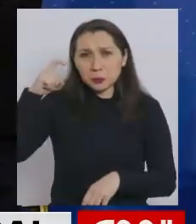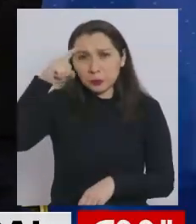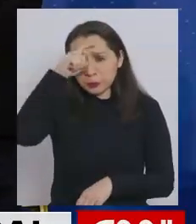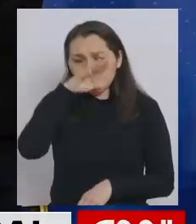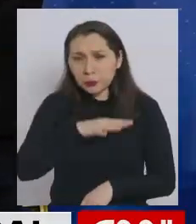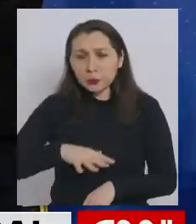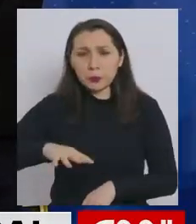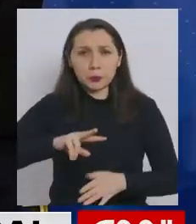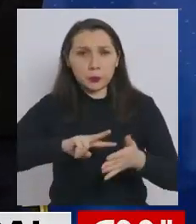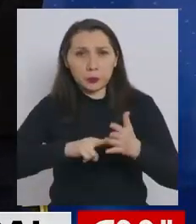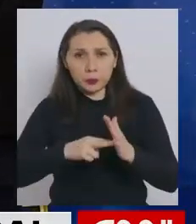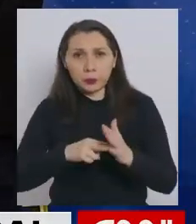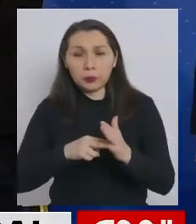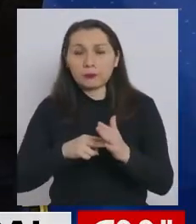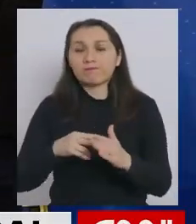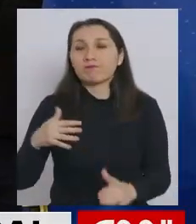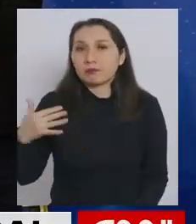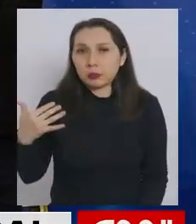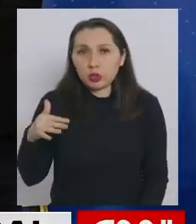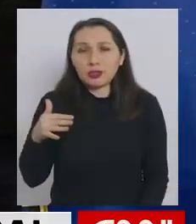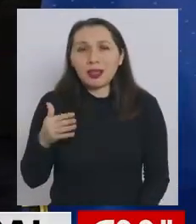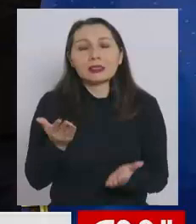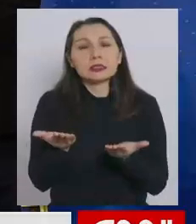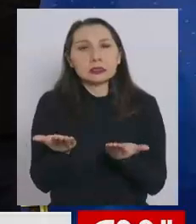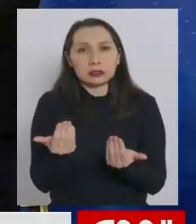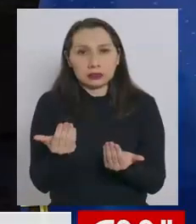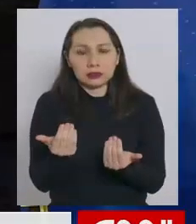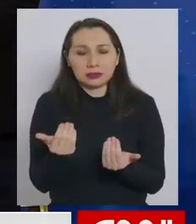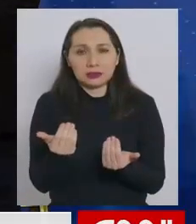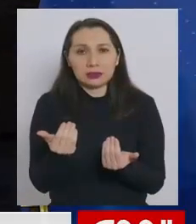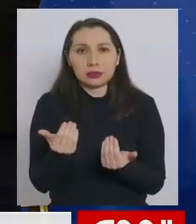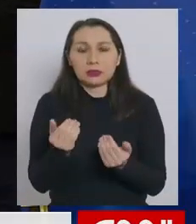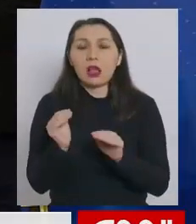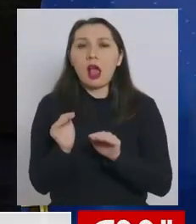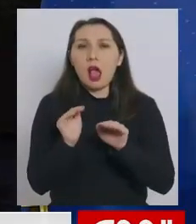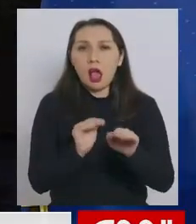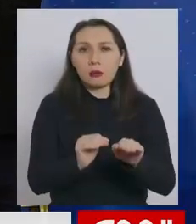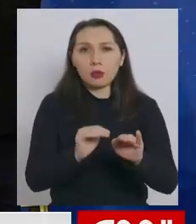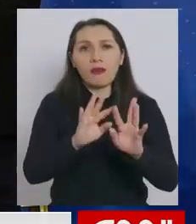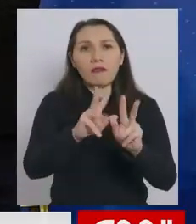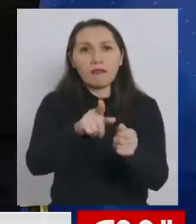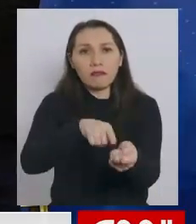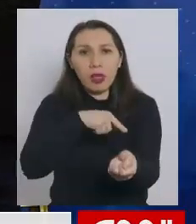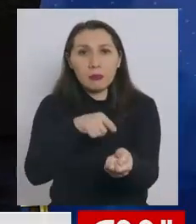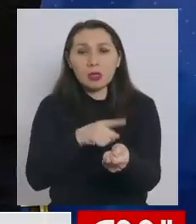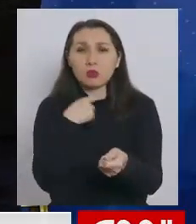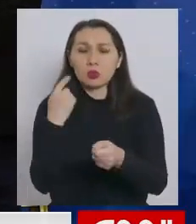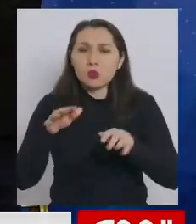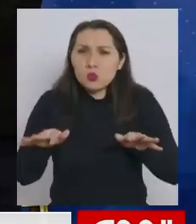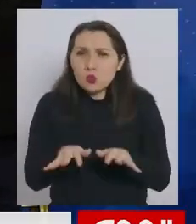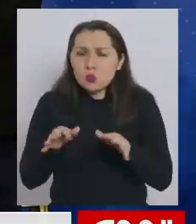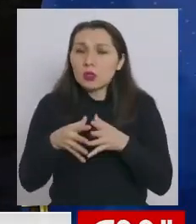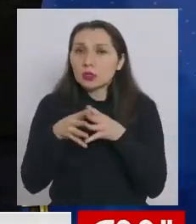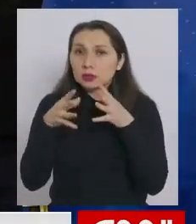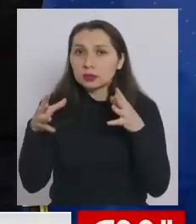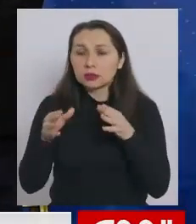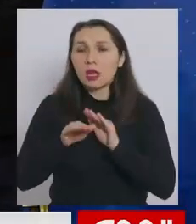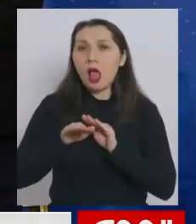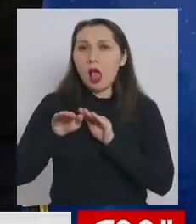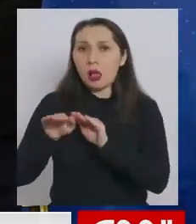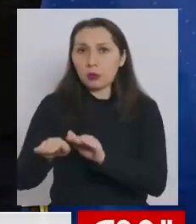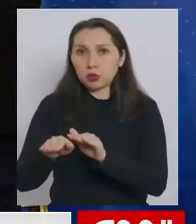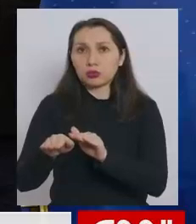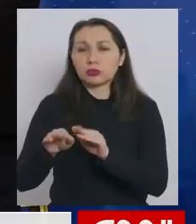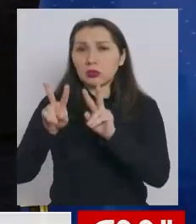y tan difíciles es importante, necesario apoyar a las familias. Y por eso hemos hecho esfuerzos enormes por apoyar